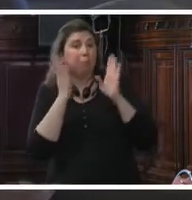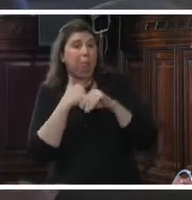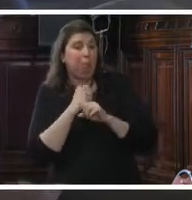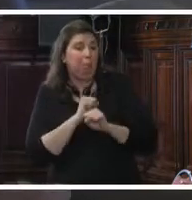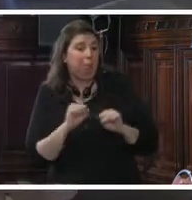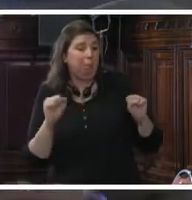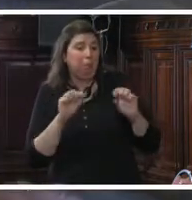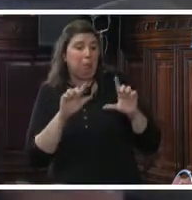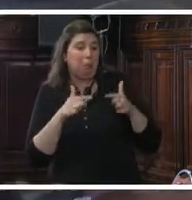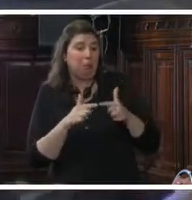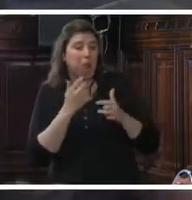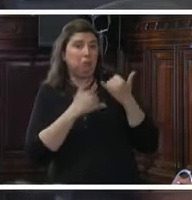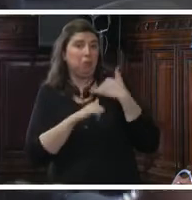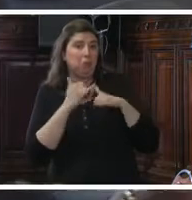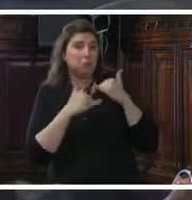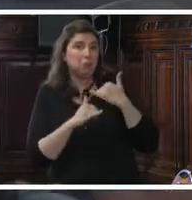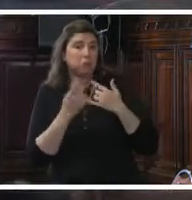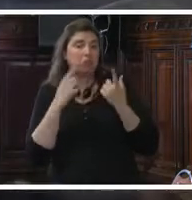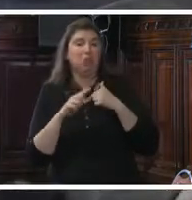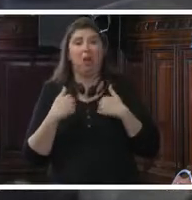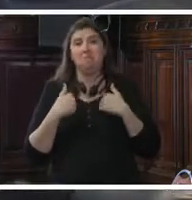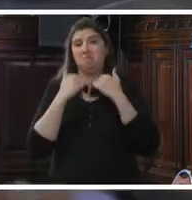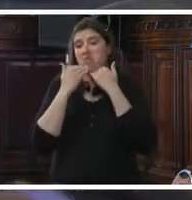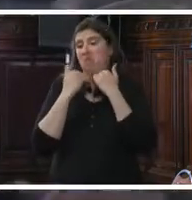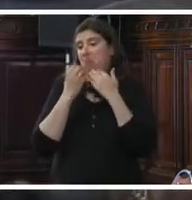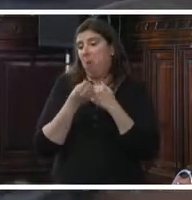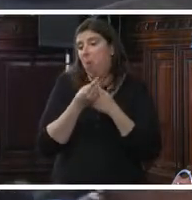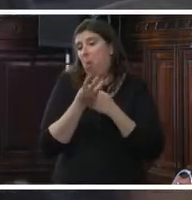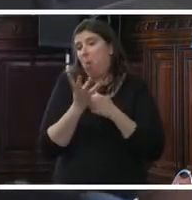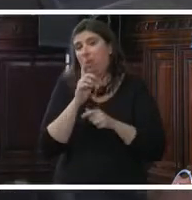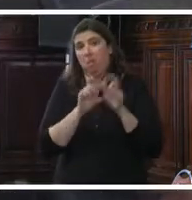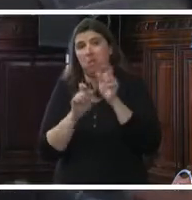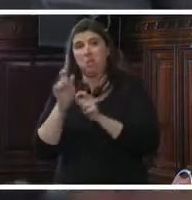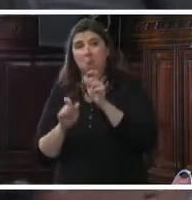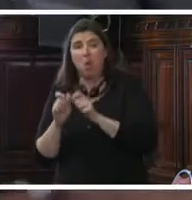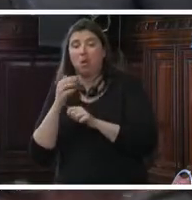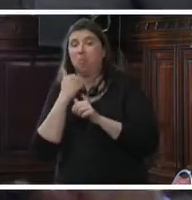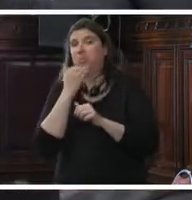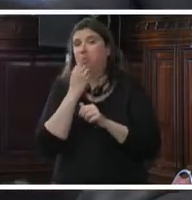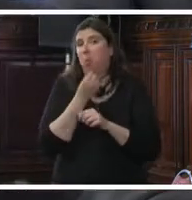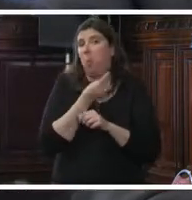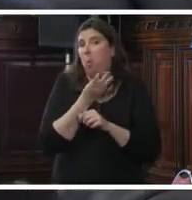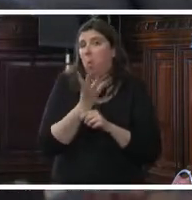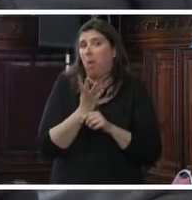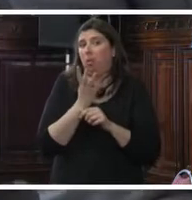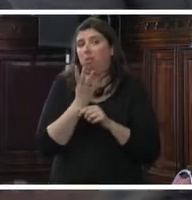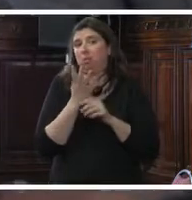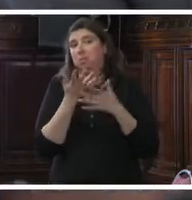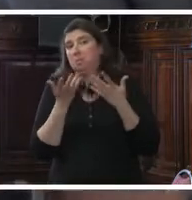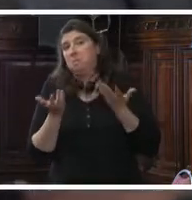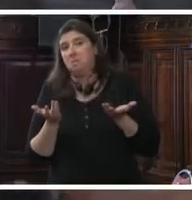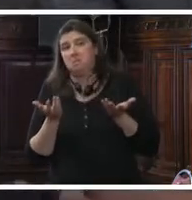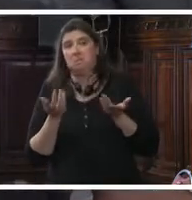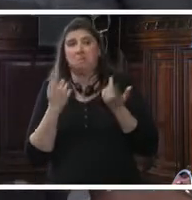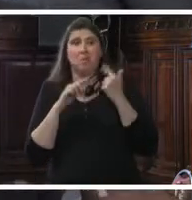contar con información, bueno, no sabemos cuántos son y nos quedamos, podemos